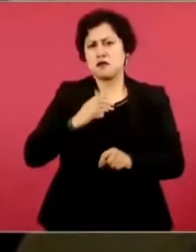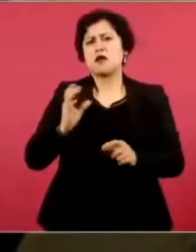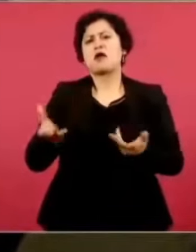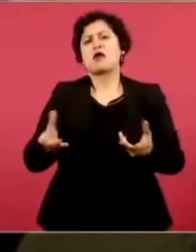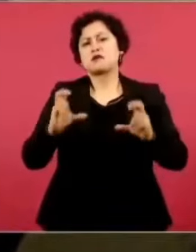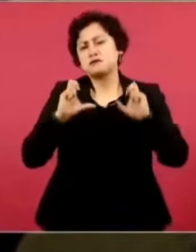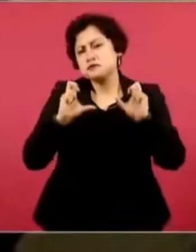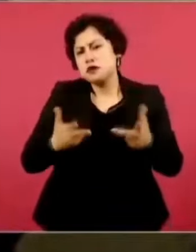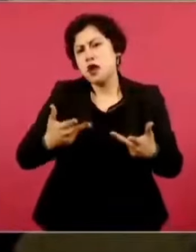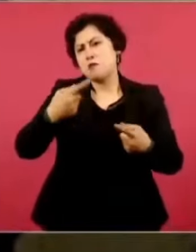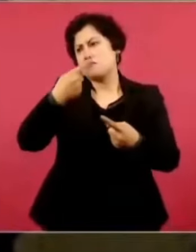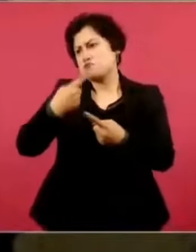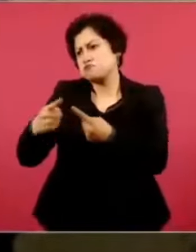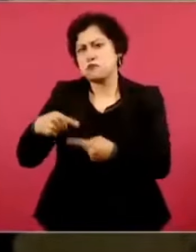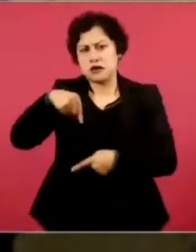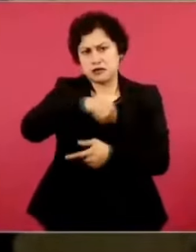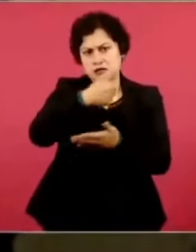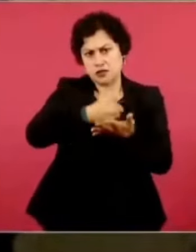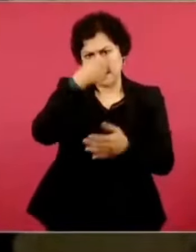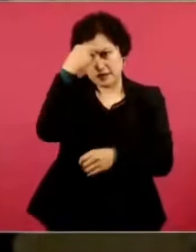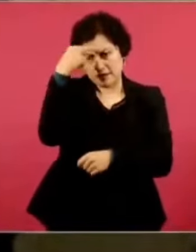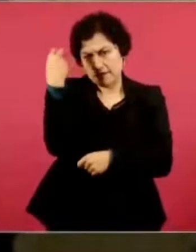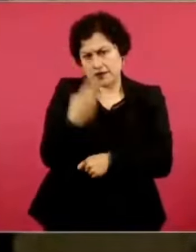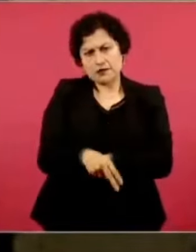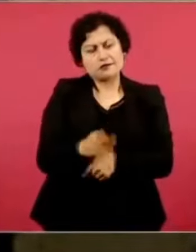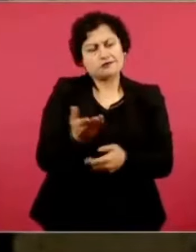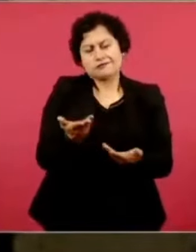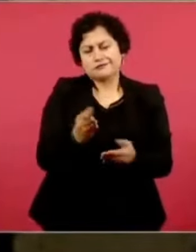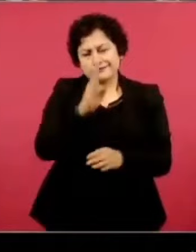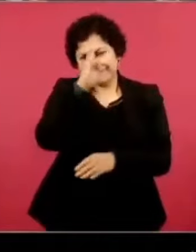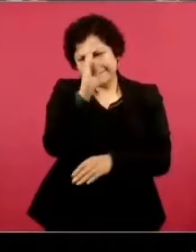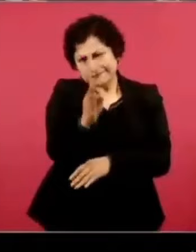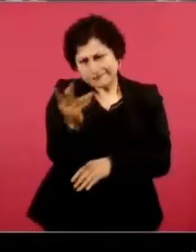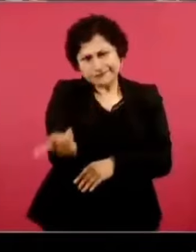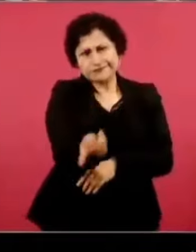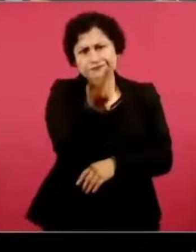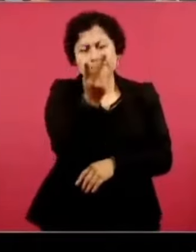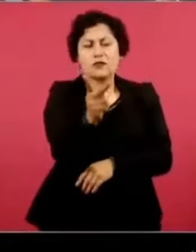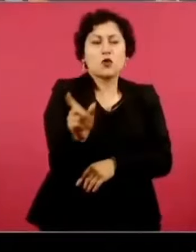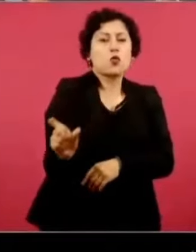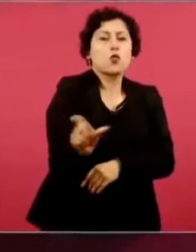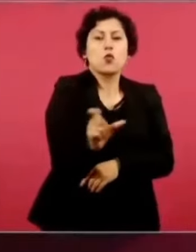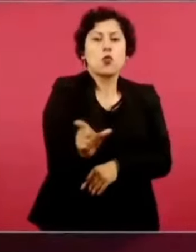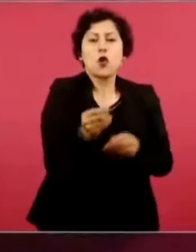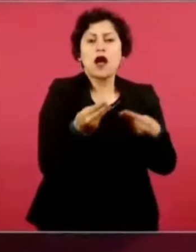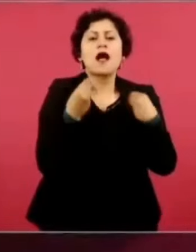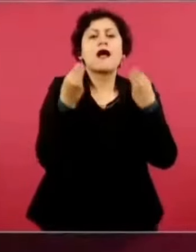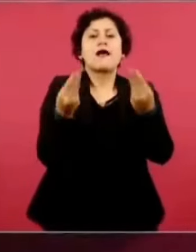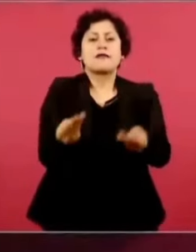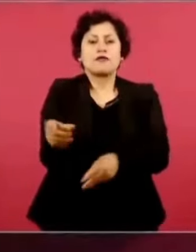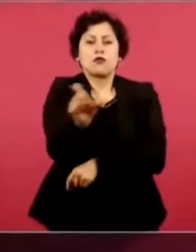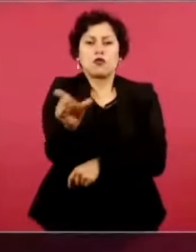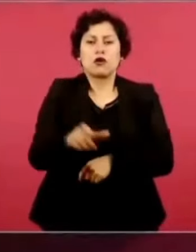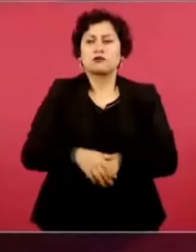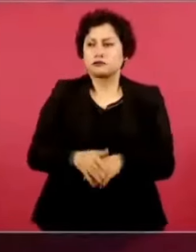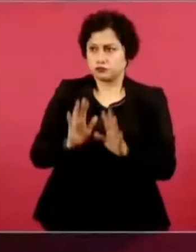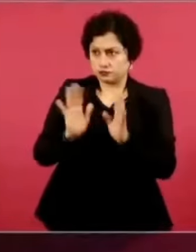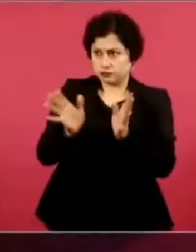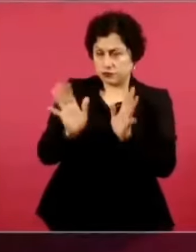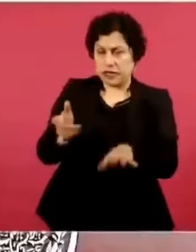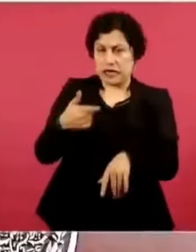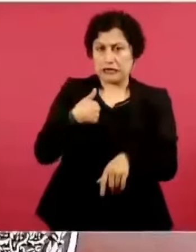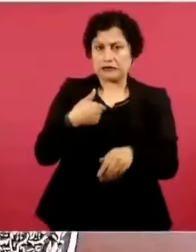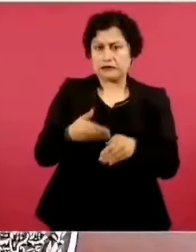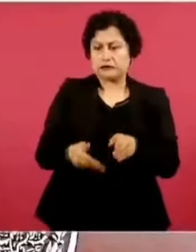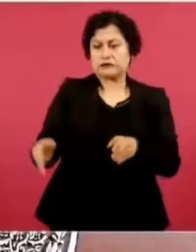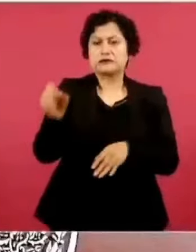pregunta concreta, señor presidente, es para cuándo podrán contar estas personas con sus medicamentos. esta semana viene, ¿qué día están aquí los